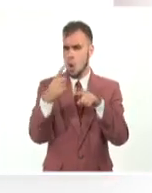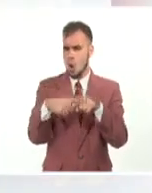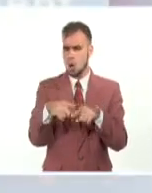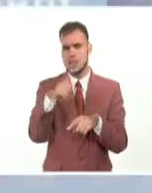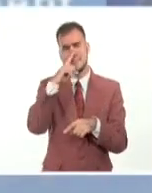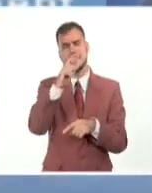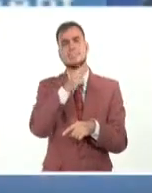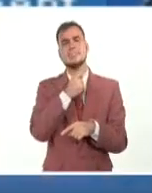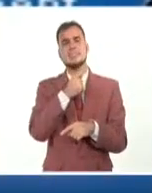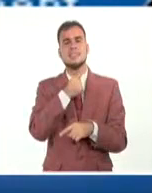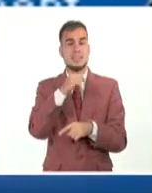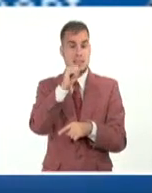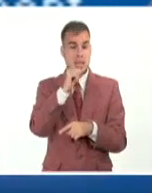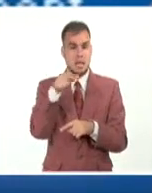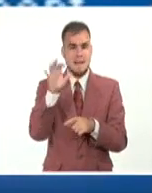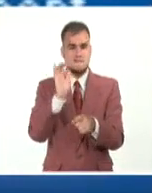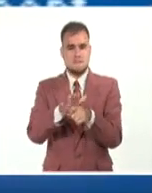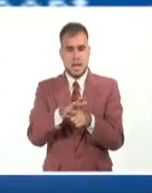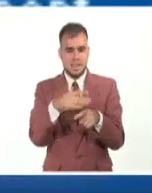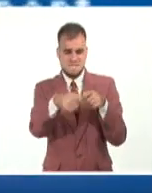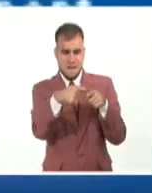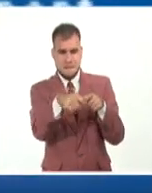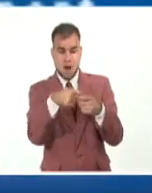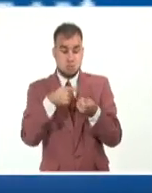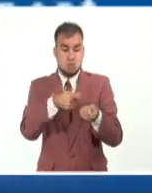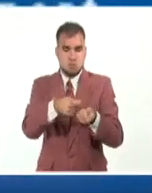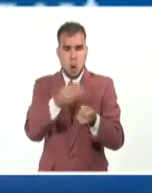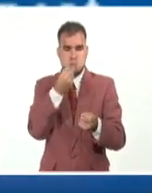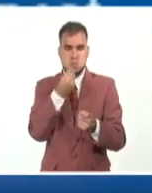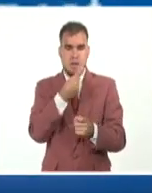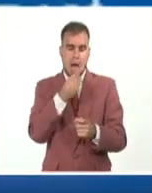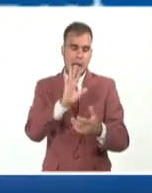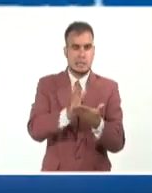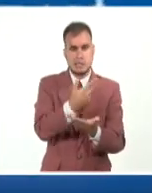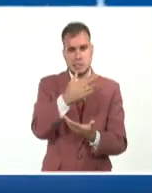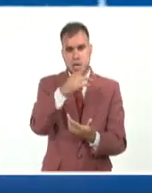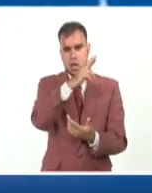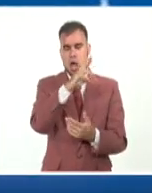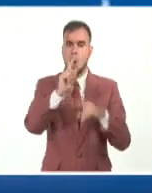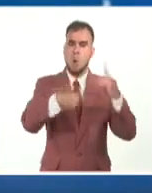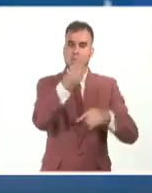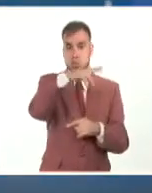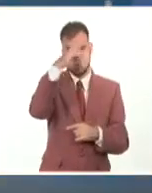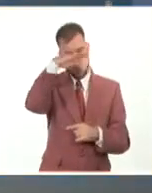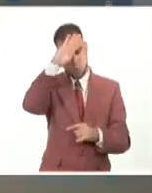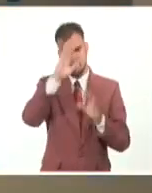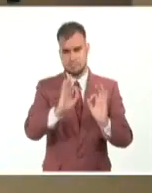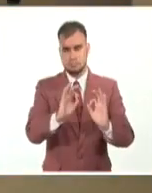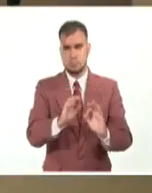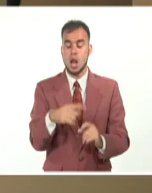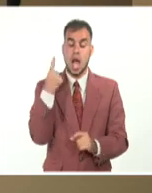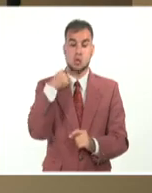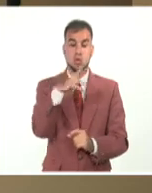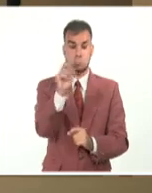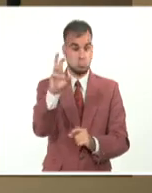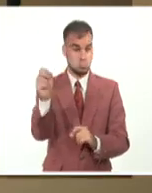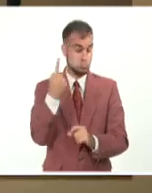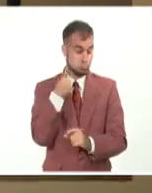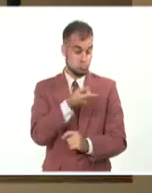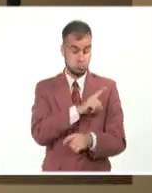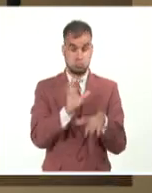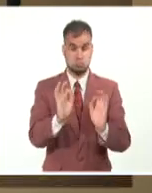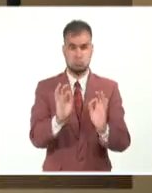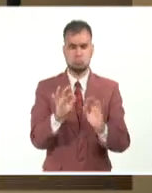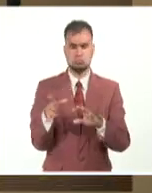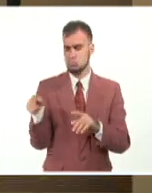ANET, financian actividades para derrocar a la revolución cubana. Solo en 2020, agencias como la USAID dedicaron alrededor